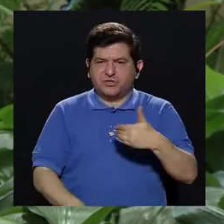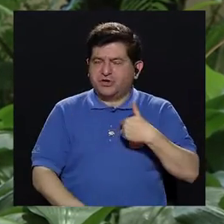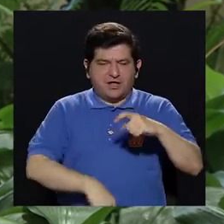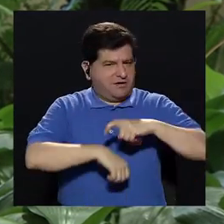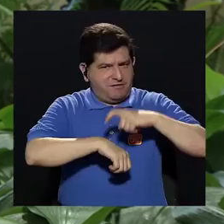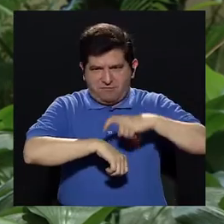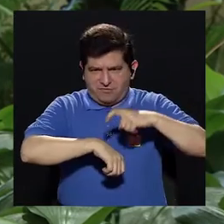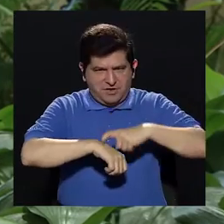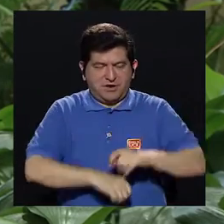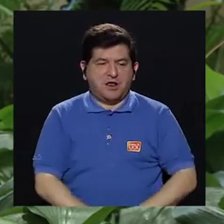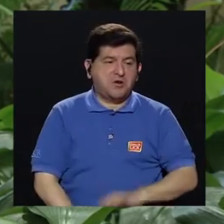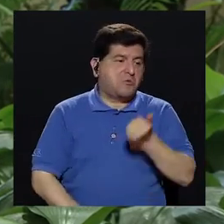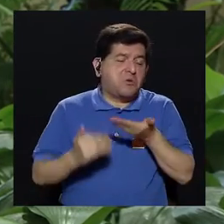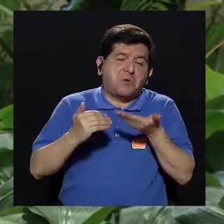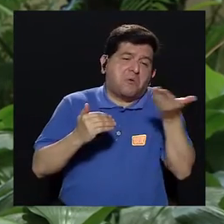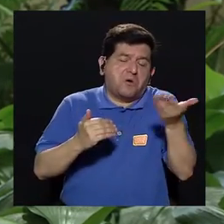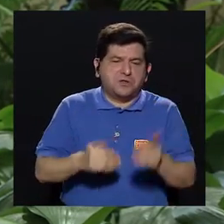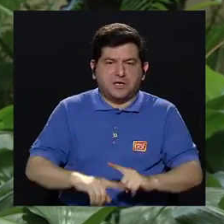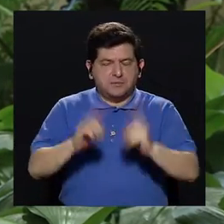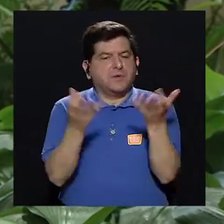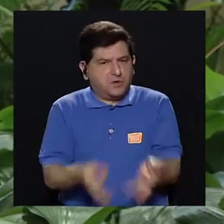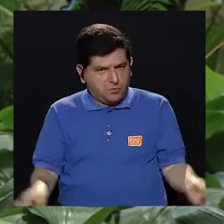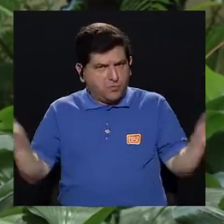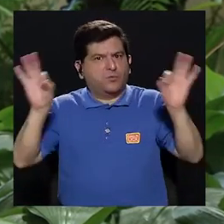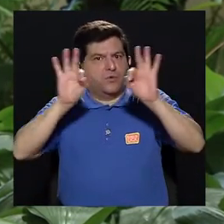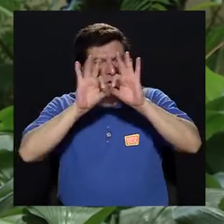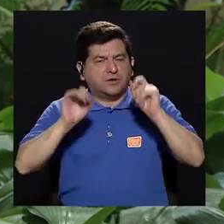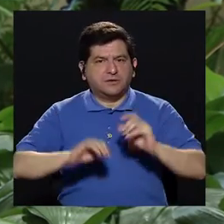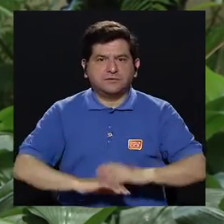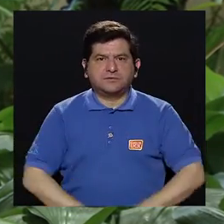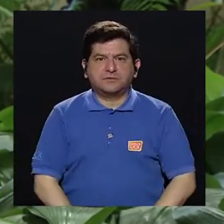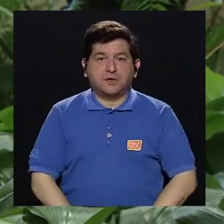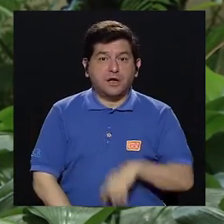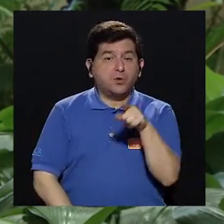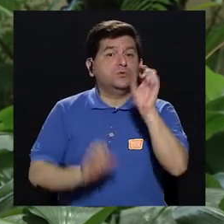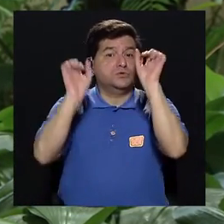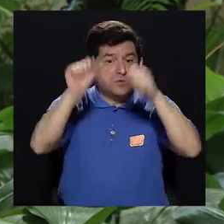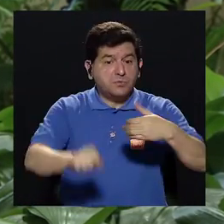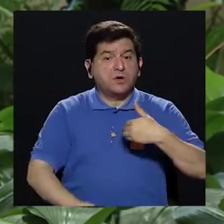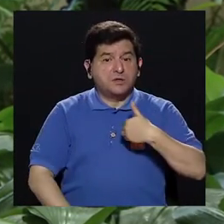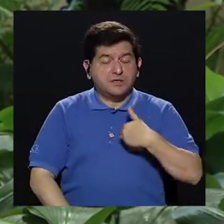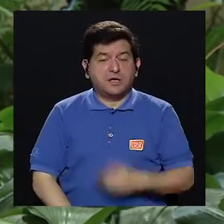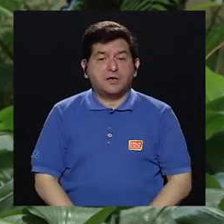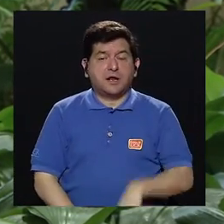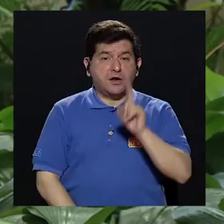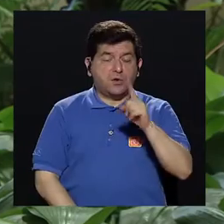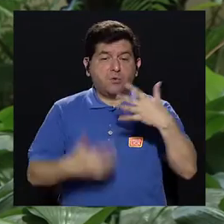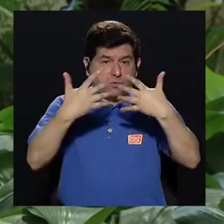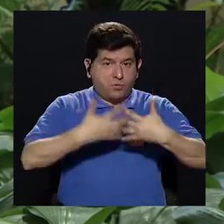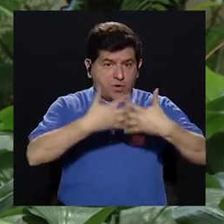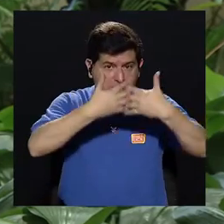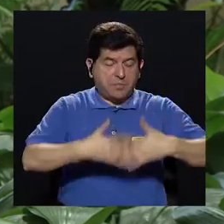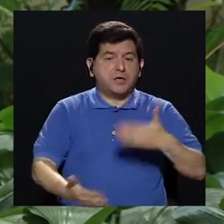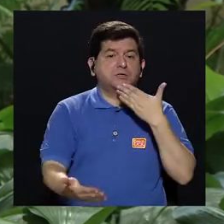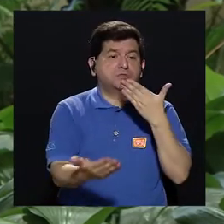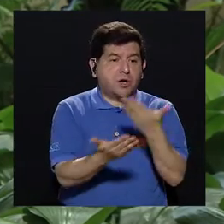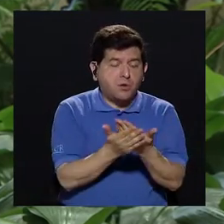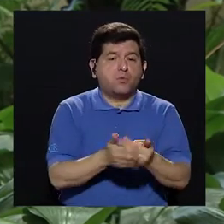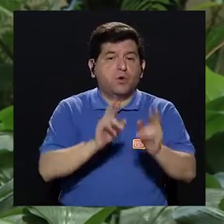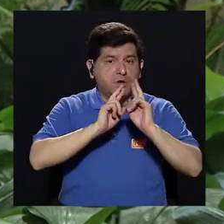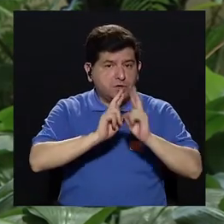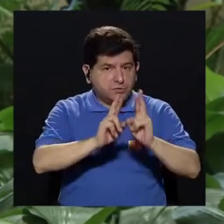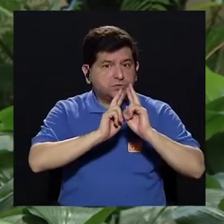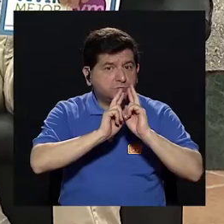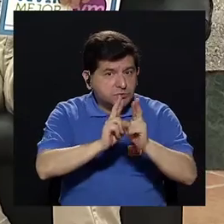que no tiene tiempo, está en otra cosa. Pero es muy importante. Y es, usted puede tener una operadora que tenga muy buenos